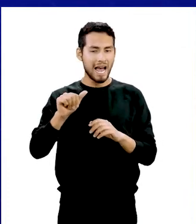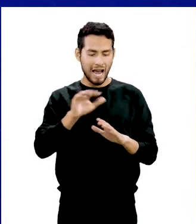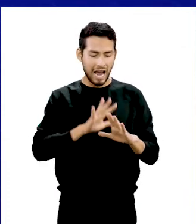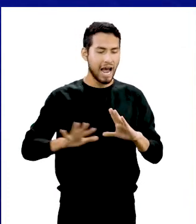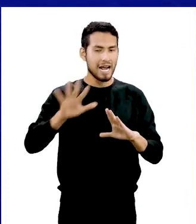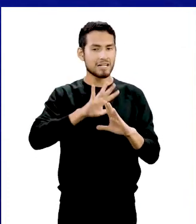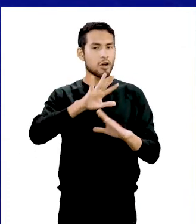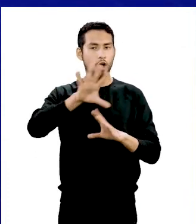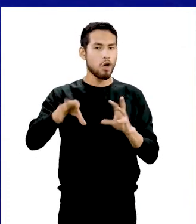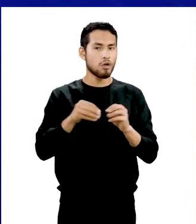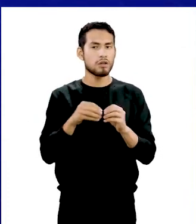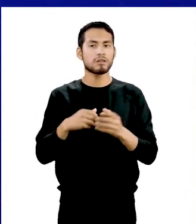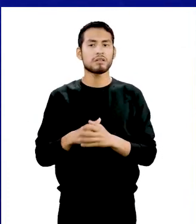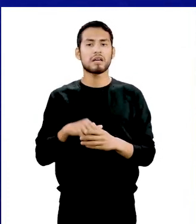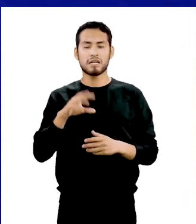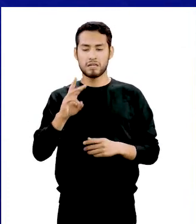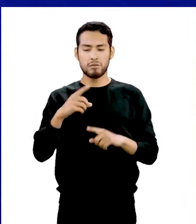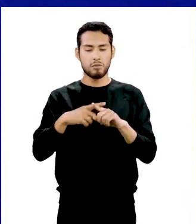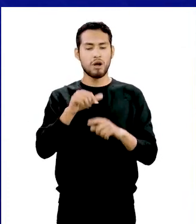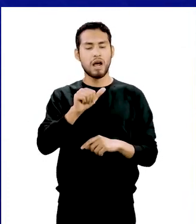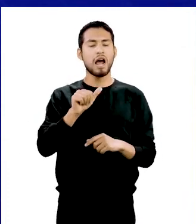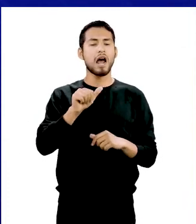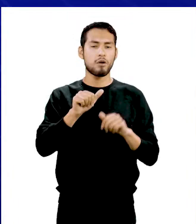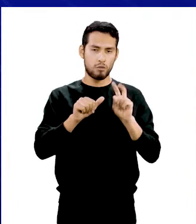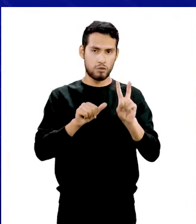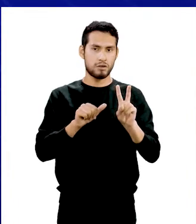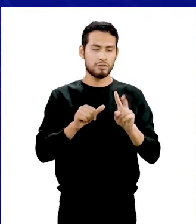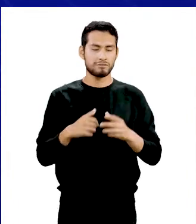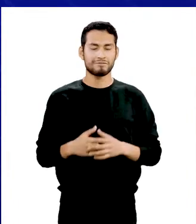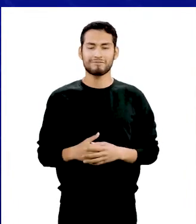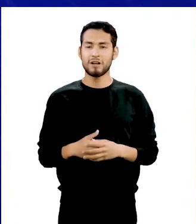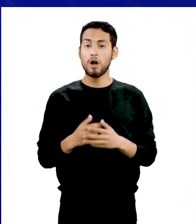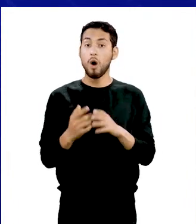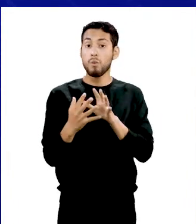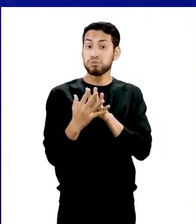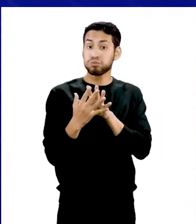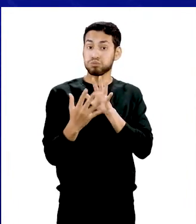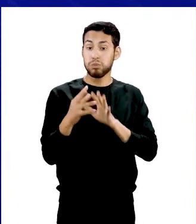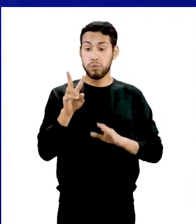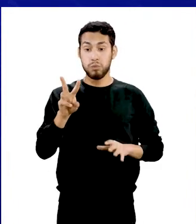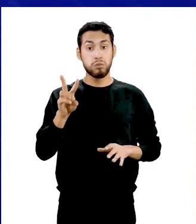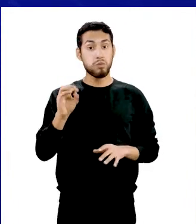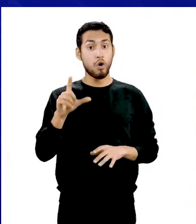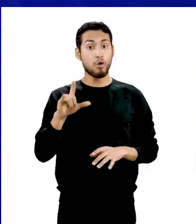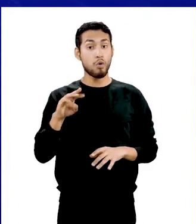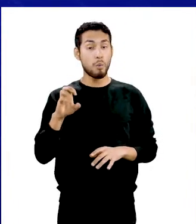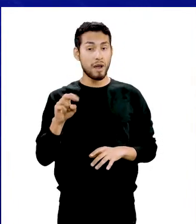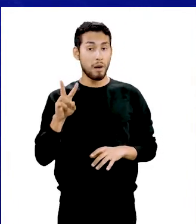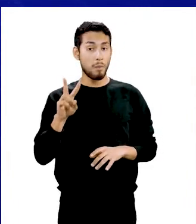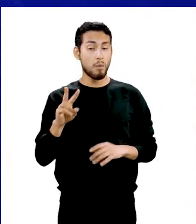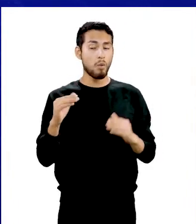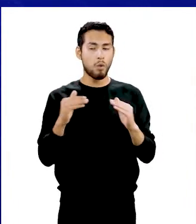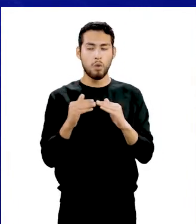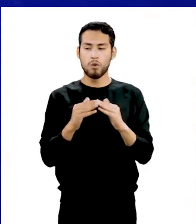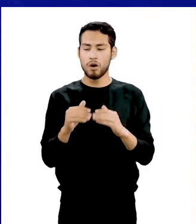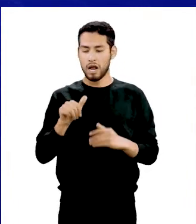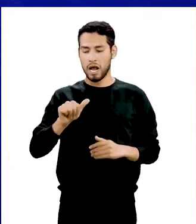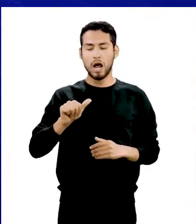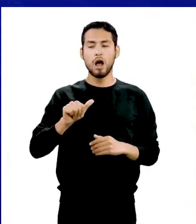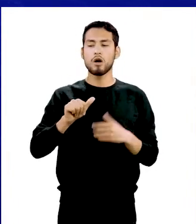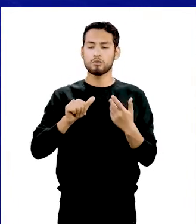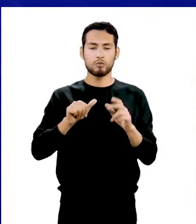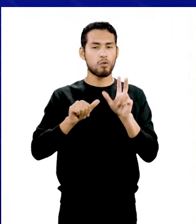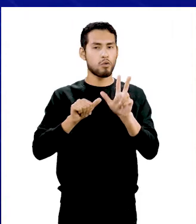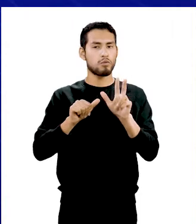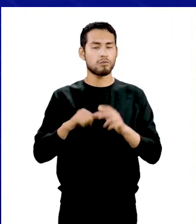sub T es igual a 6 por A al cuadrado. En cuanto al volumen, V es igual a A